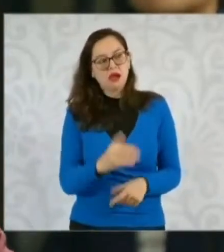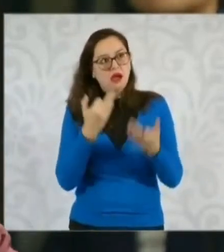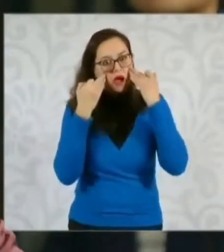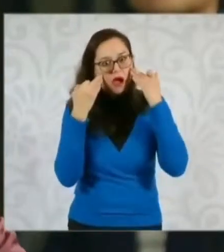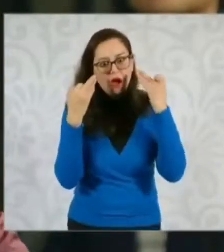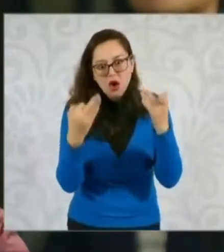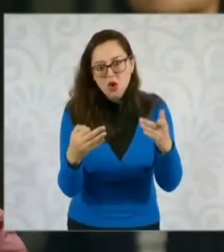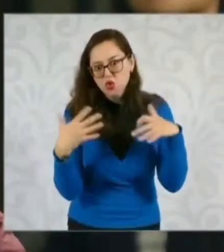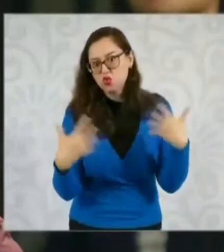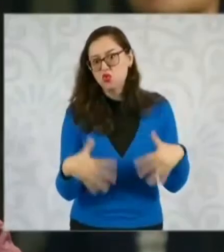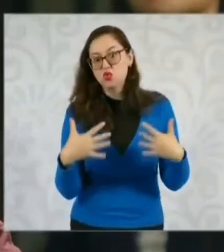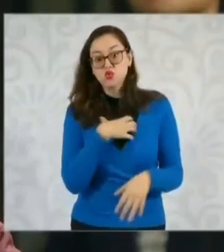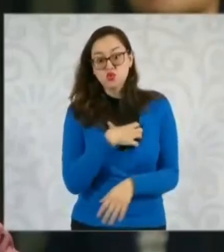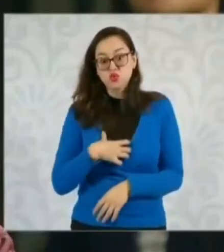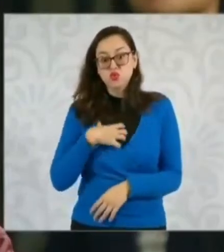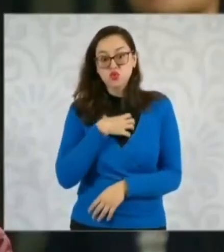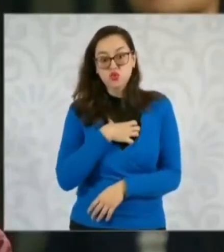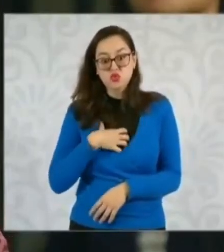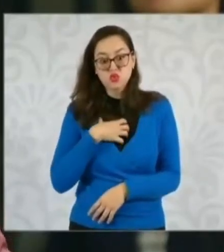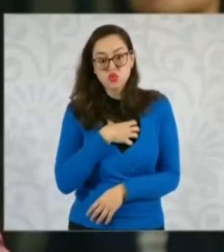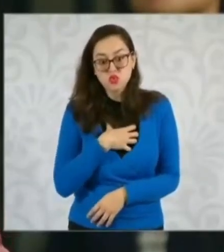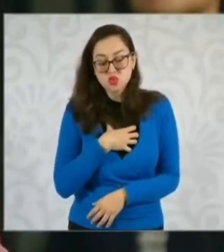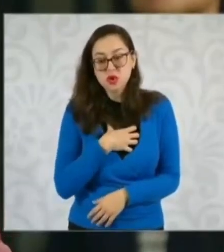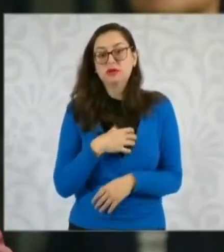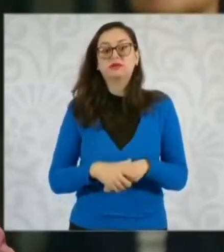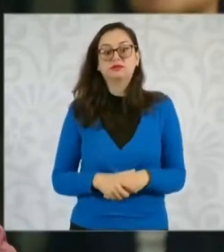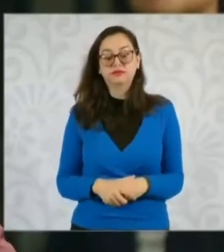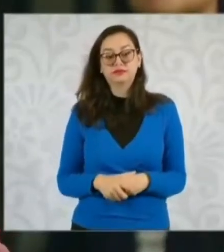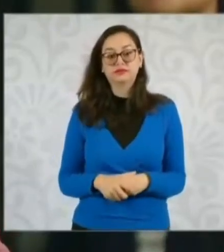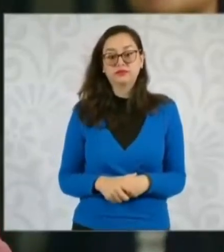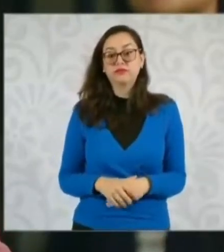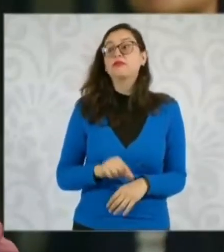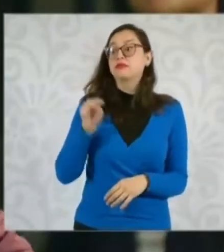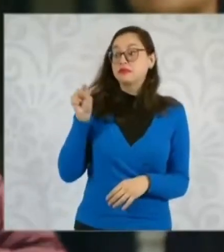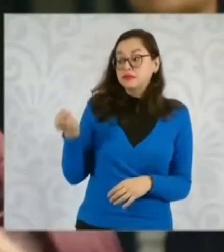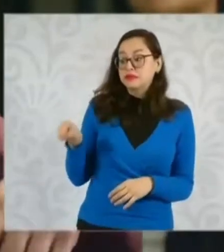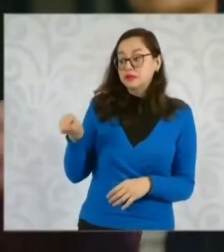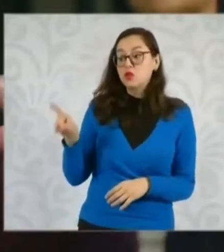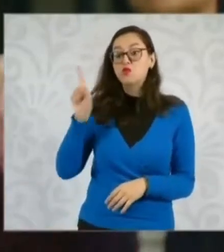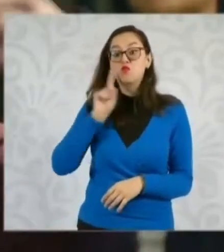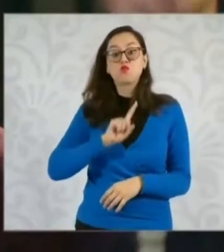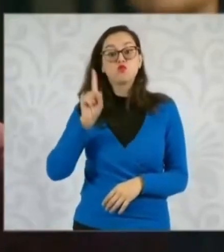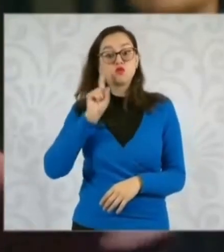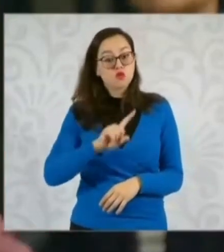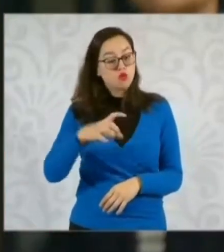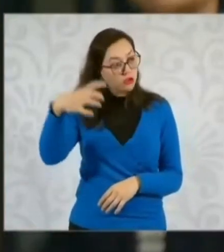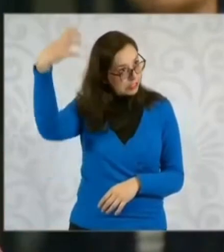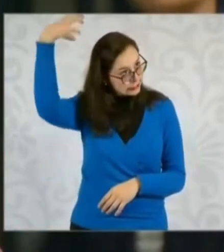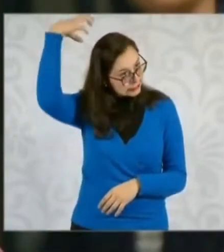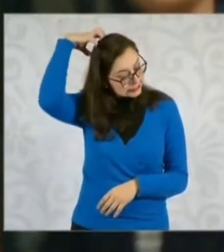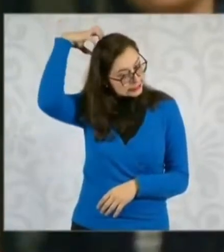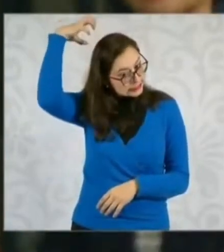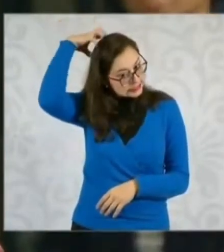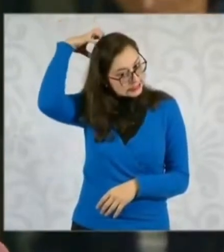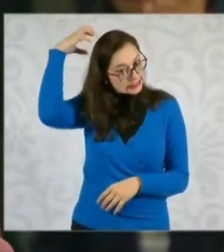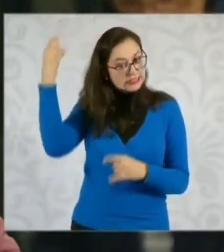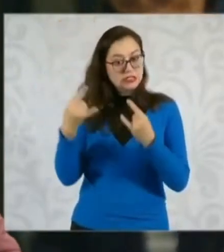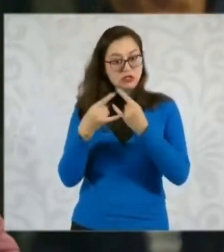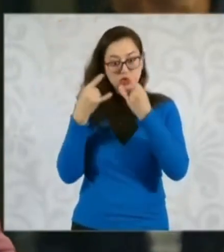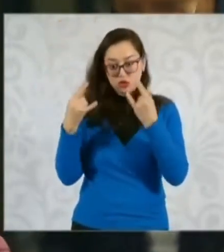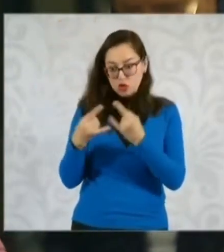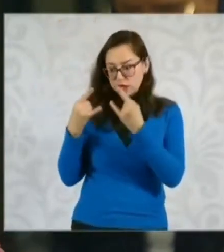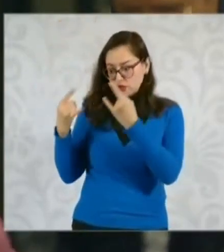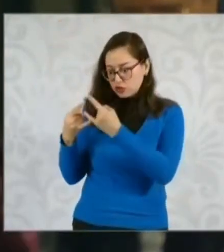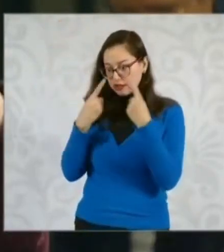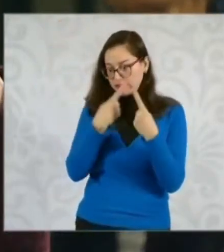mencionan a doña Josefa Ortiz, sin el Domínguez, y mencionan a varias mujeres más y dicen que es